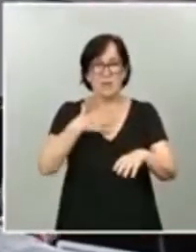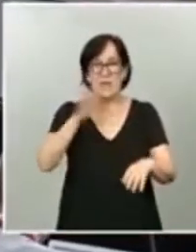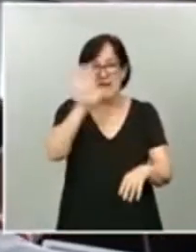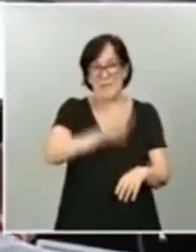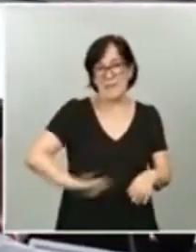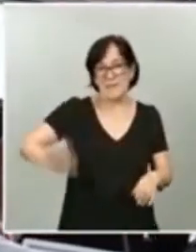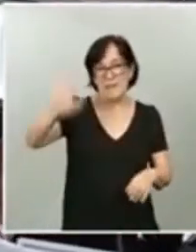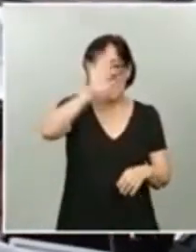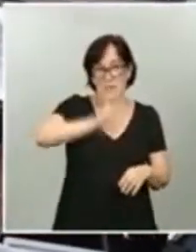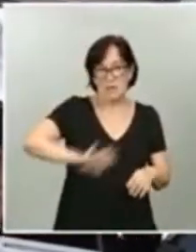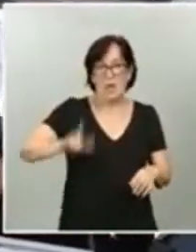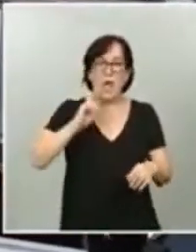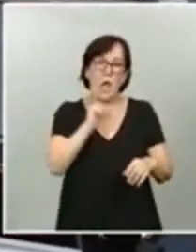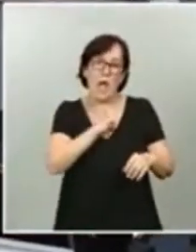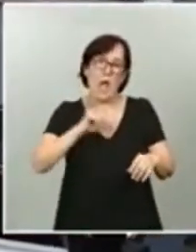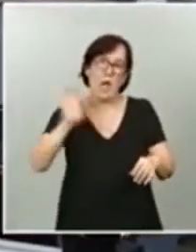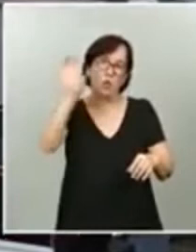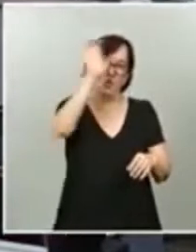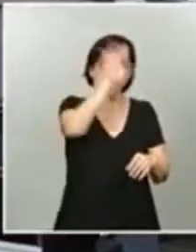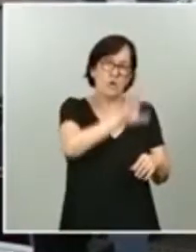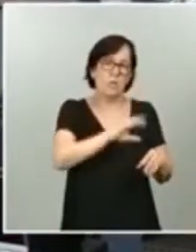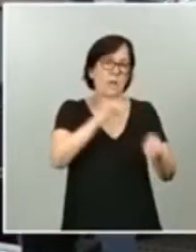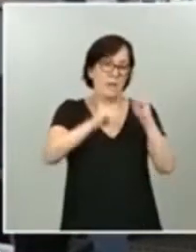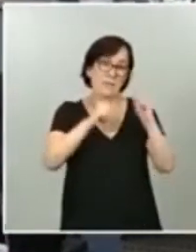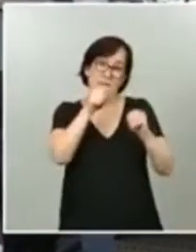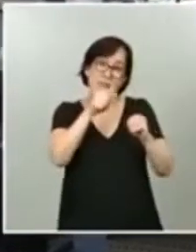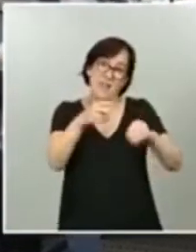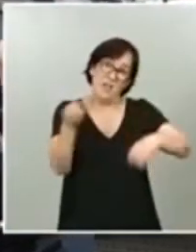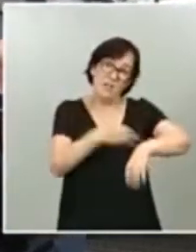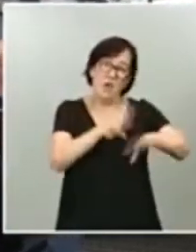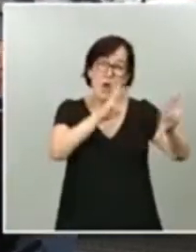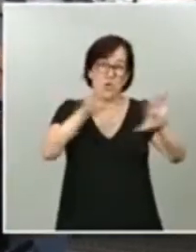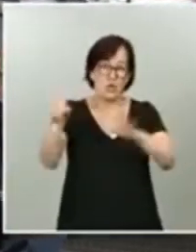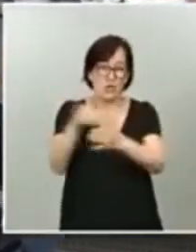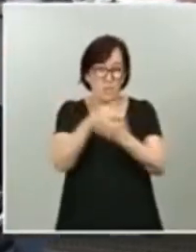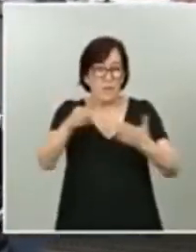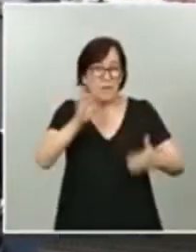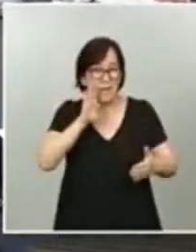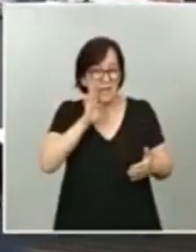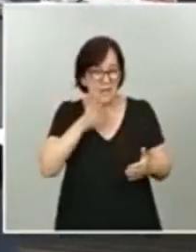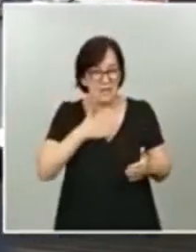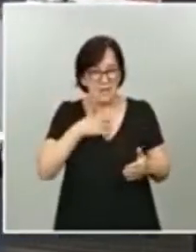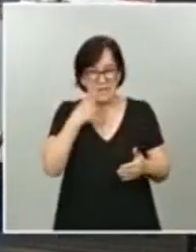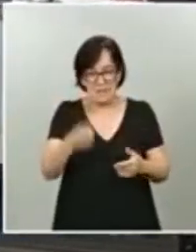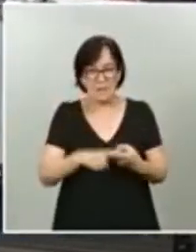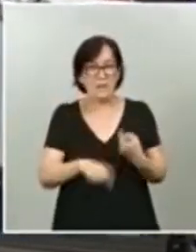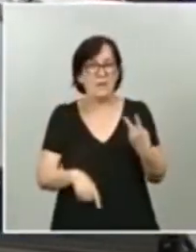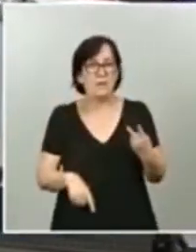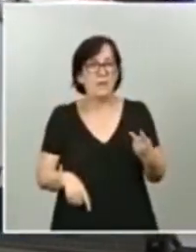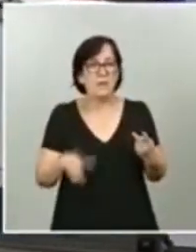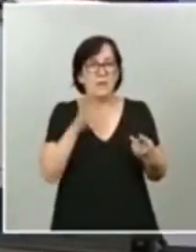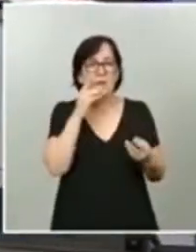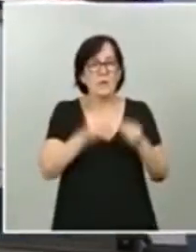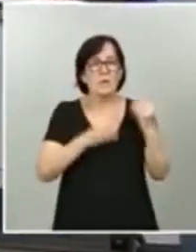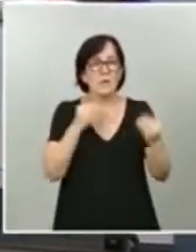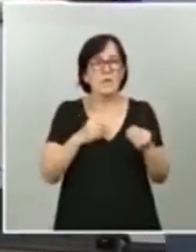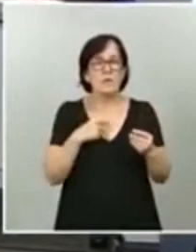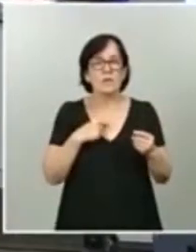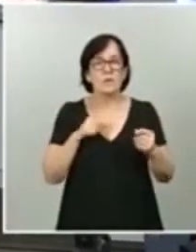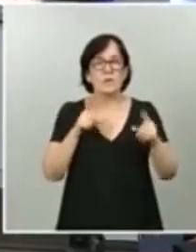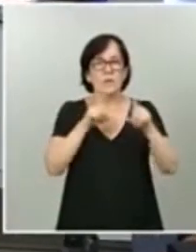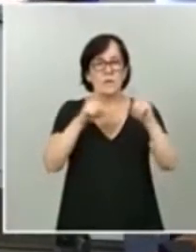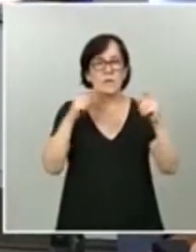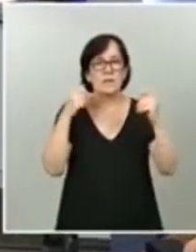competencia autonómica deben acogerse a ese fondo de 800 millones que ya se aprobaron, en este caso, para los que tienen una concesión estatal,